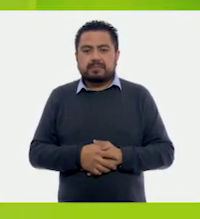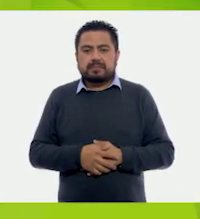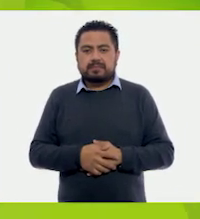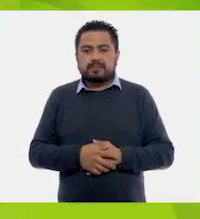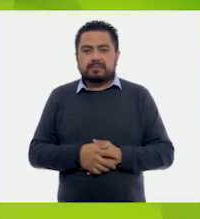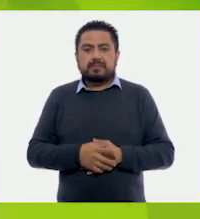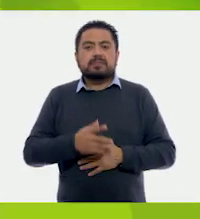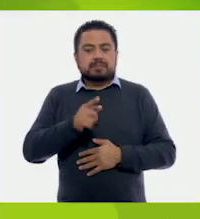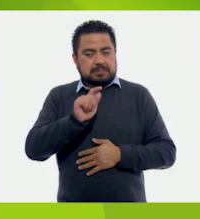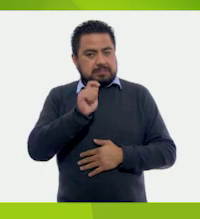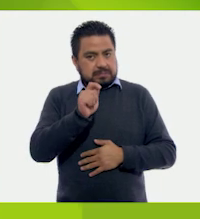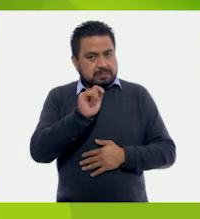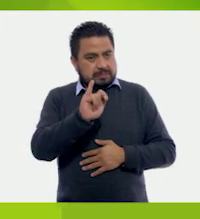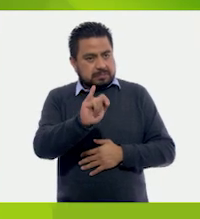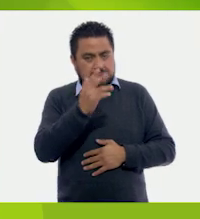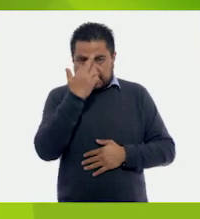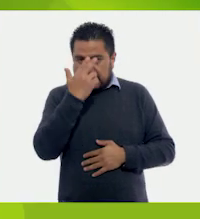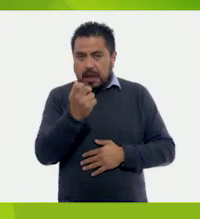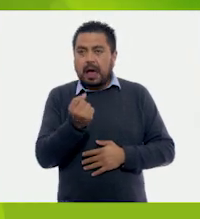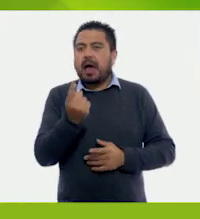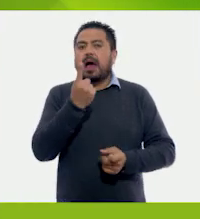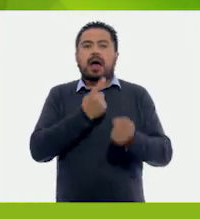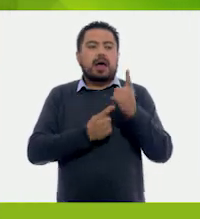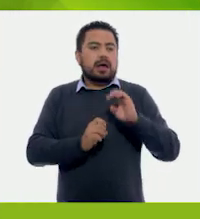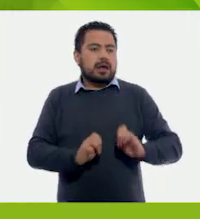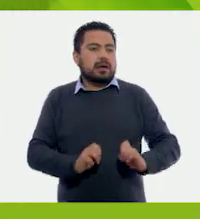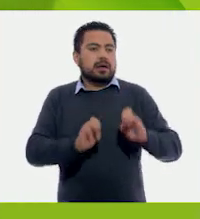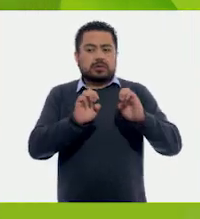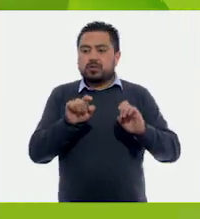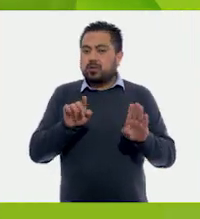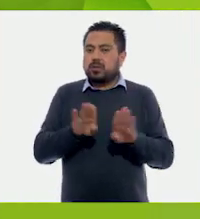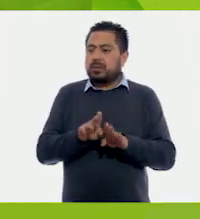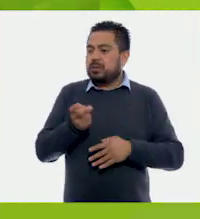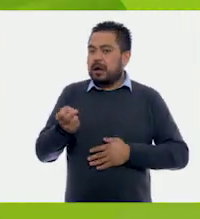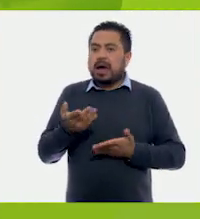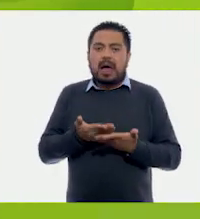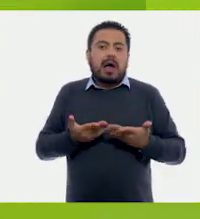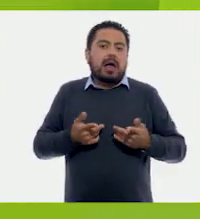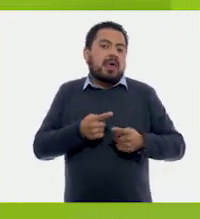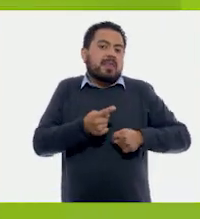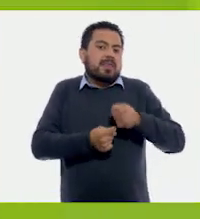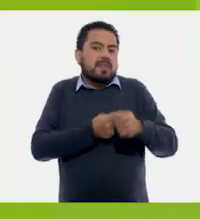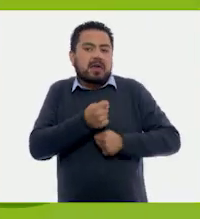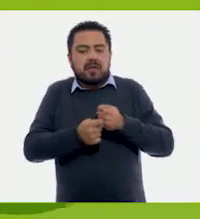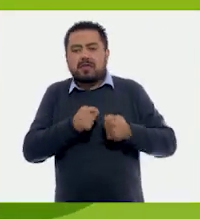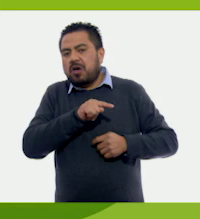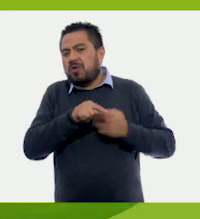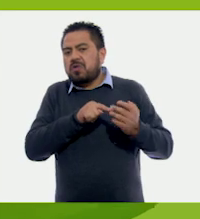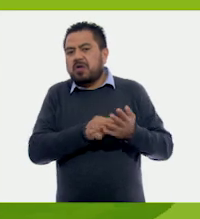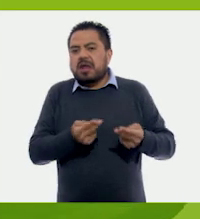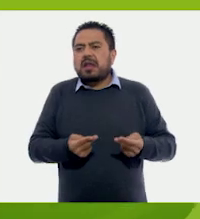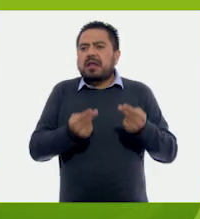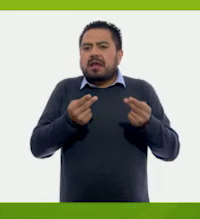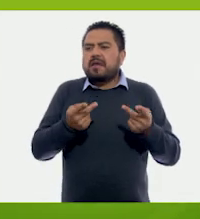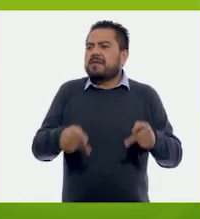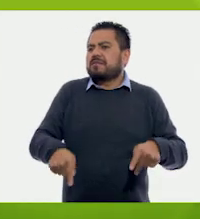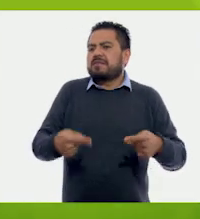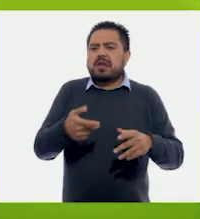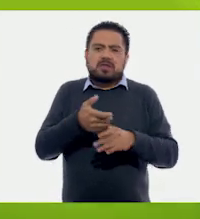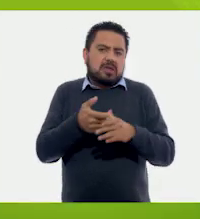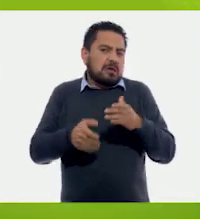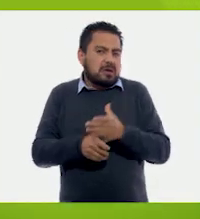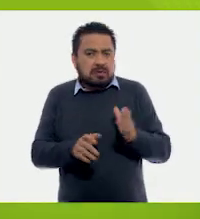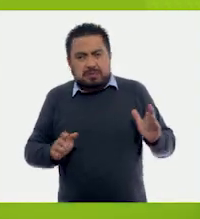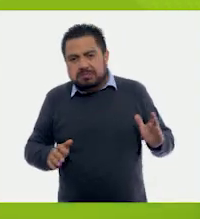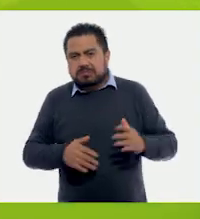Tienes razón. Algunos edificios como estos ahora sirven como tiendas o establecimientos que venden algún producto.